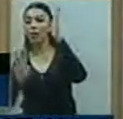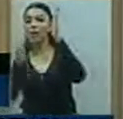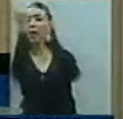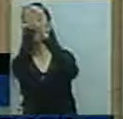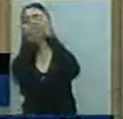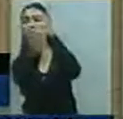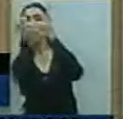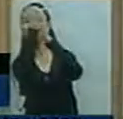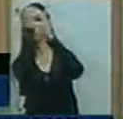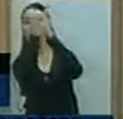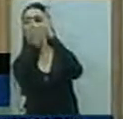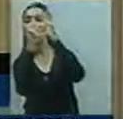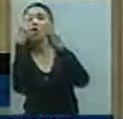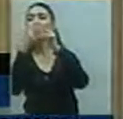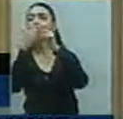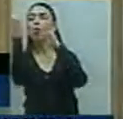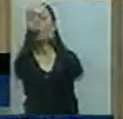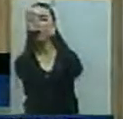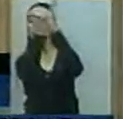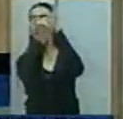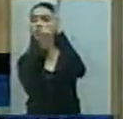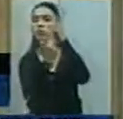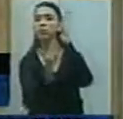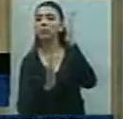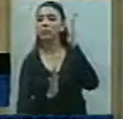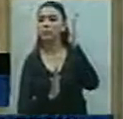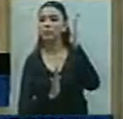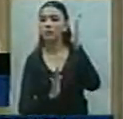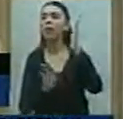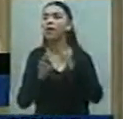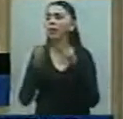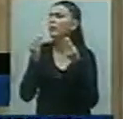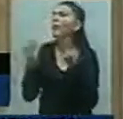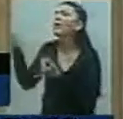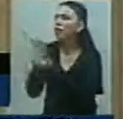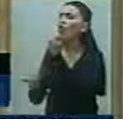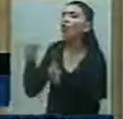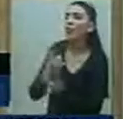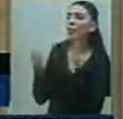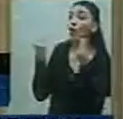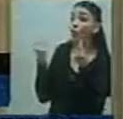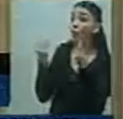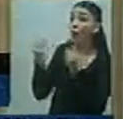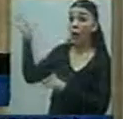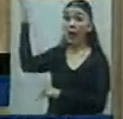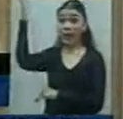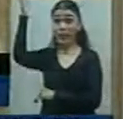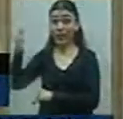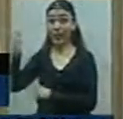haber armado una lista, sí, porque si no usted explíqueme cómo, esta lista fue